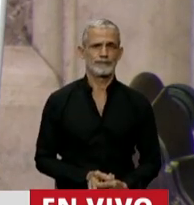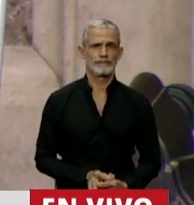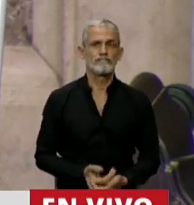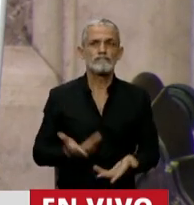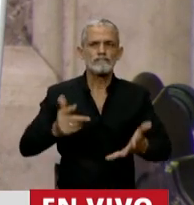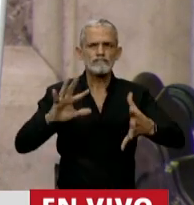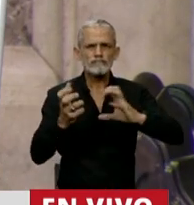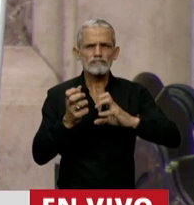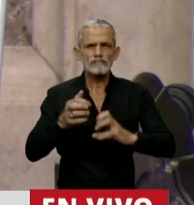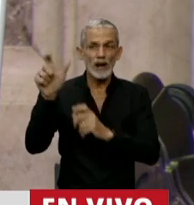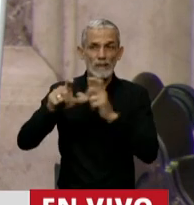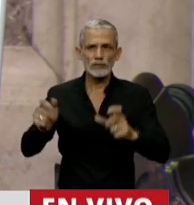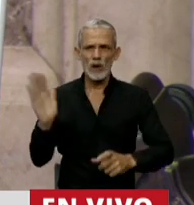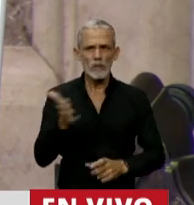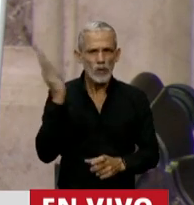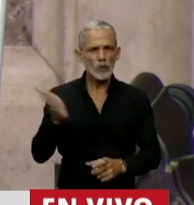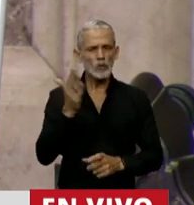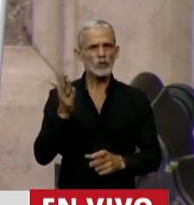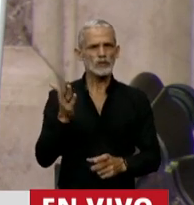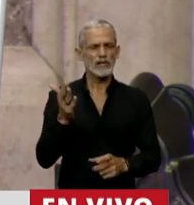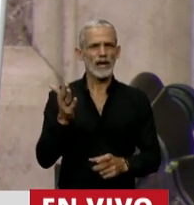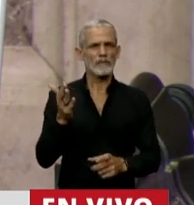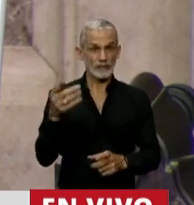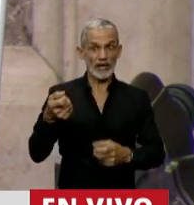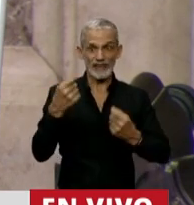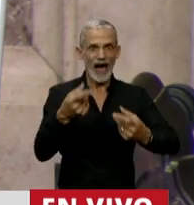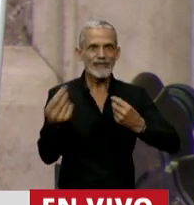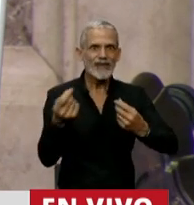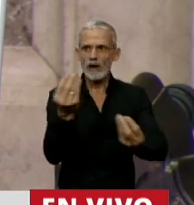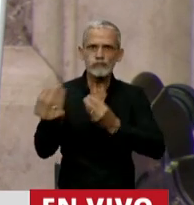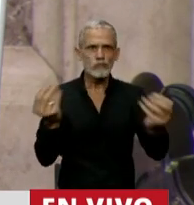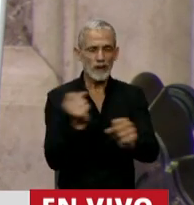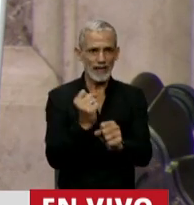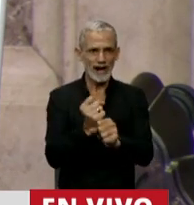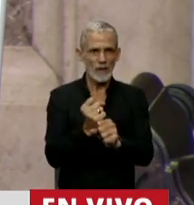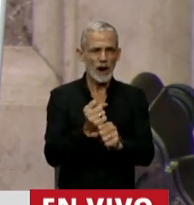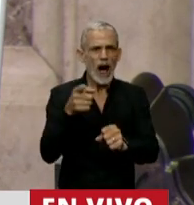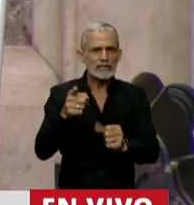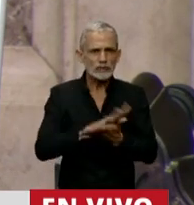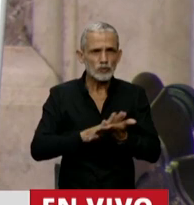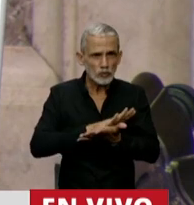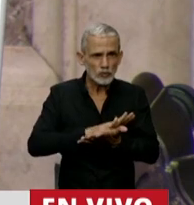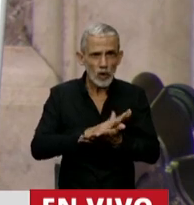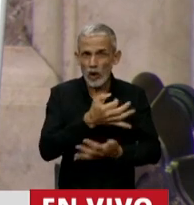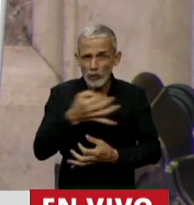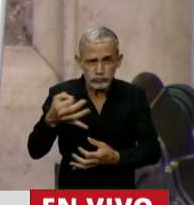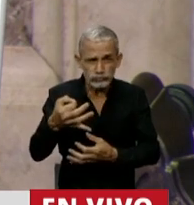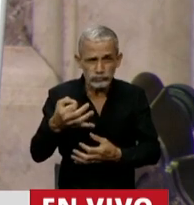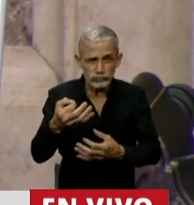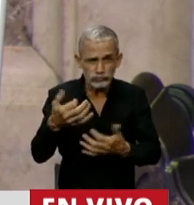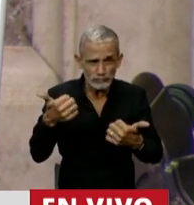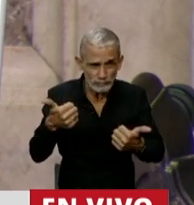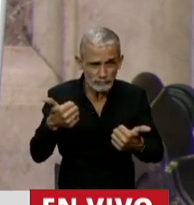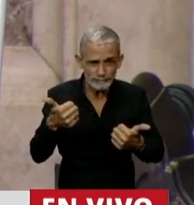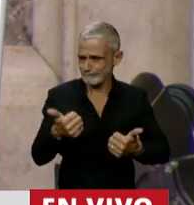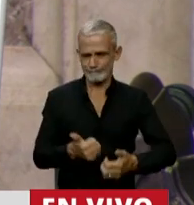Afectar a quienes producen y generan trabajo genuino nunca puede ser el mejor camino.